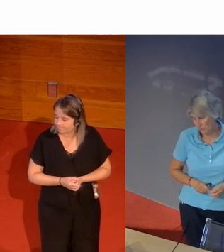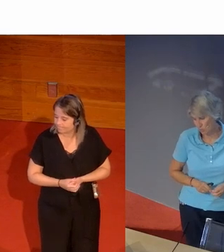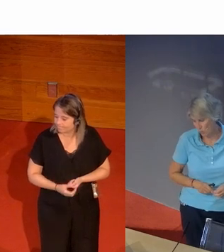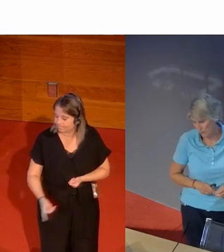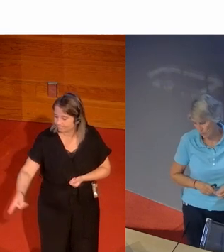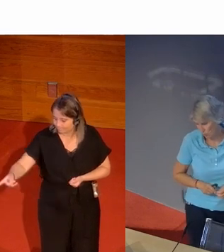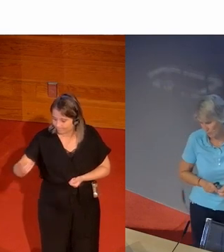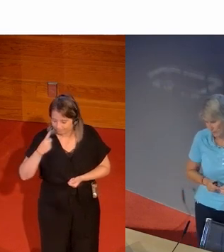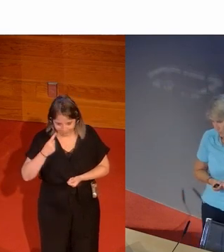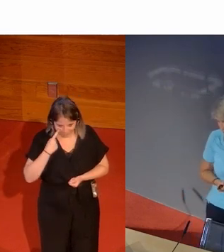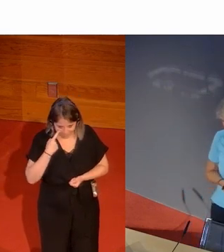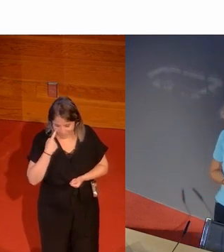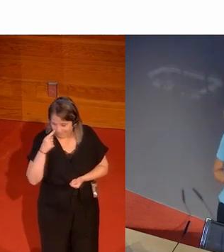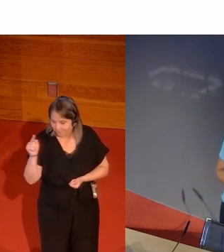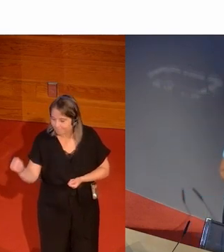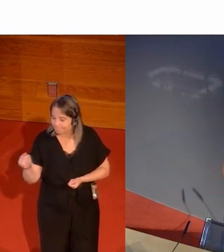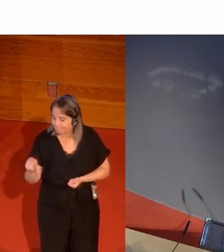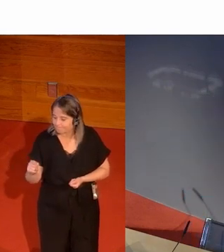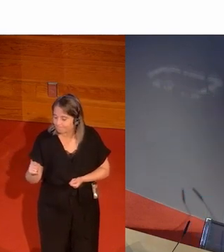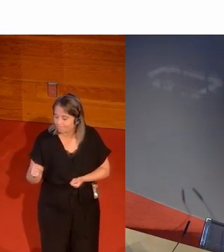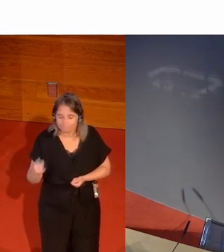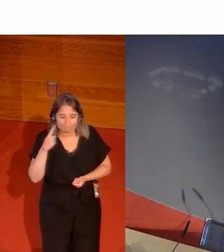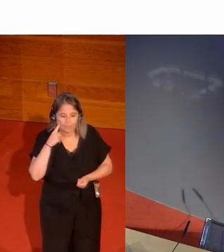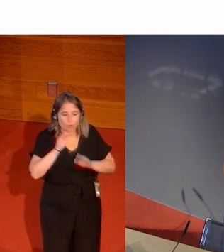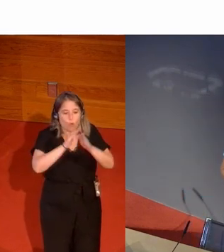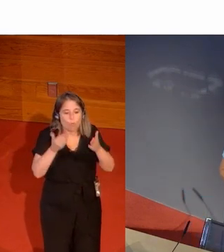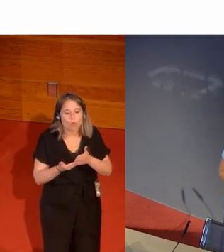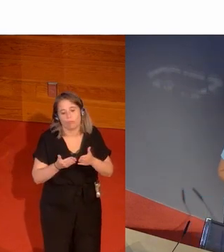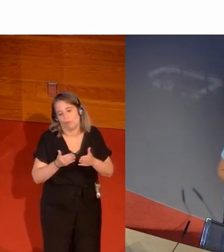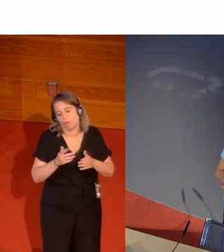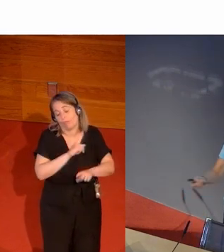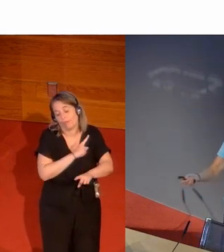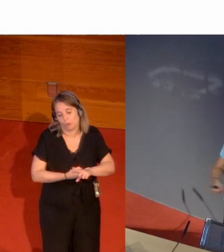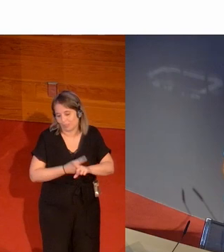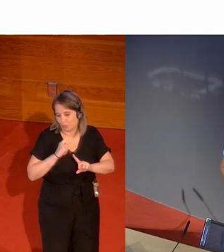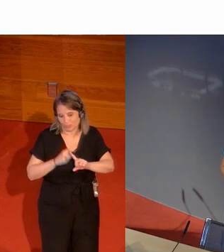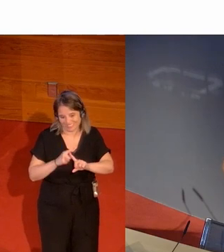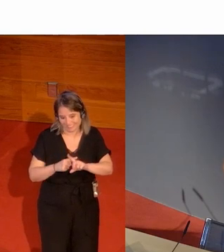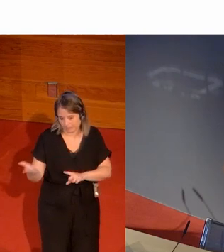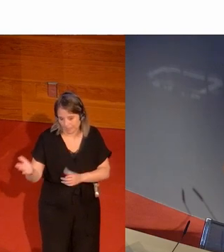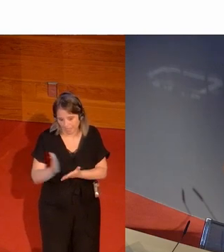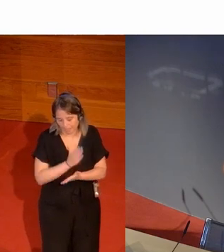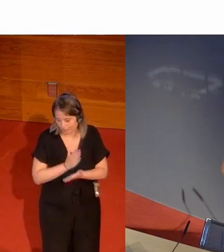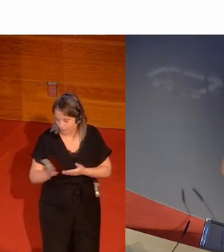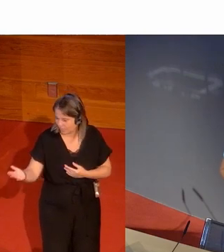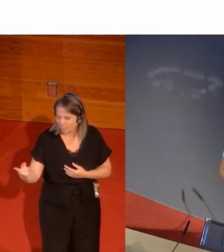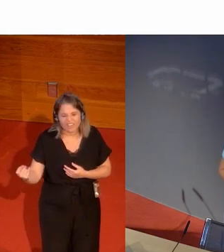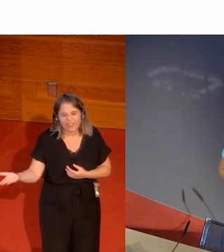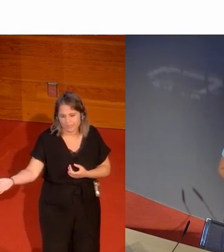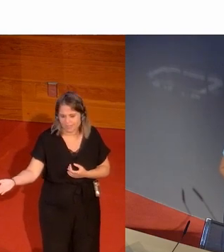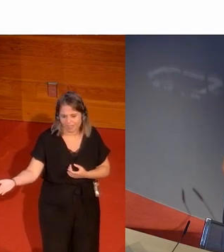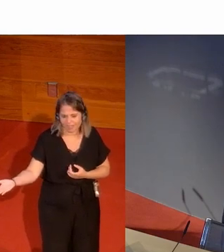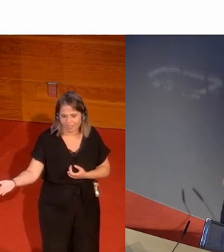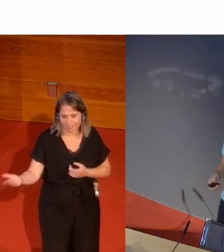todas las musculadas el documental que muestra un mundo deportivo sexista esto es a lo que me refería ¿qué necesidad hay de